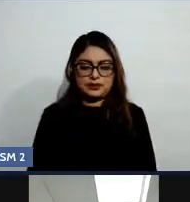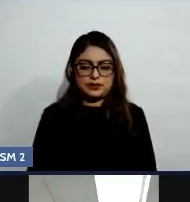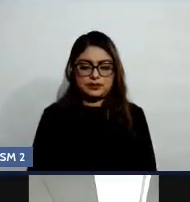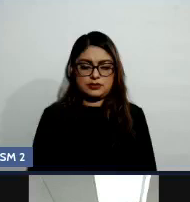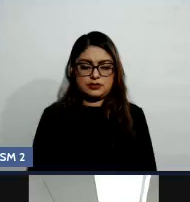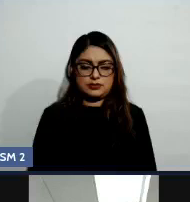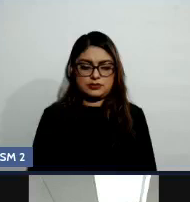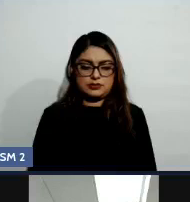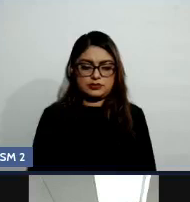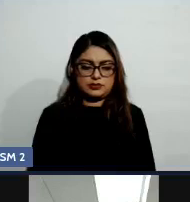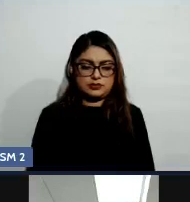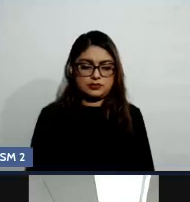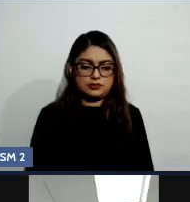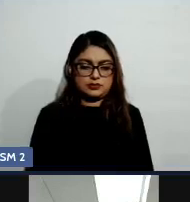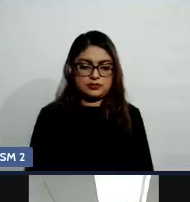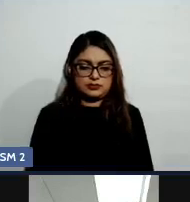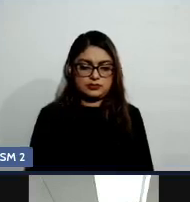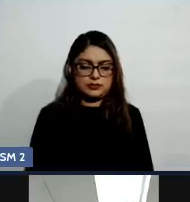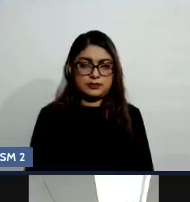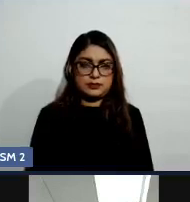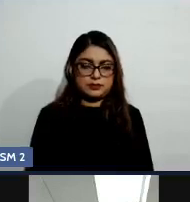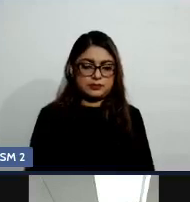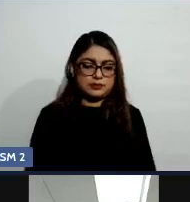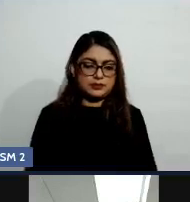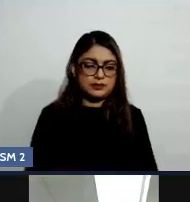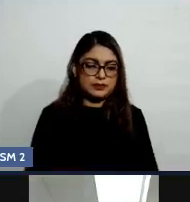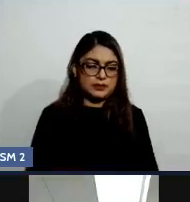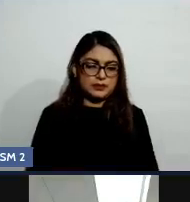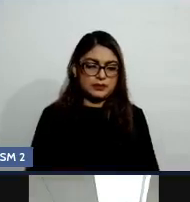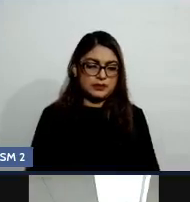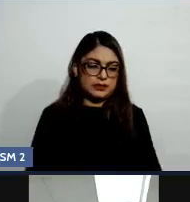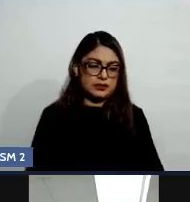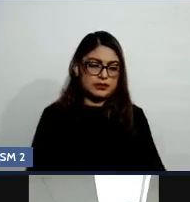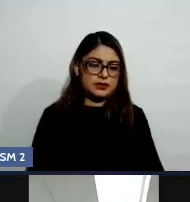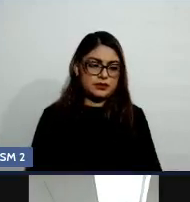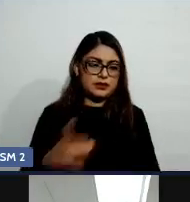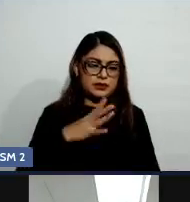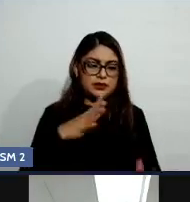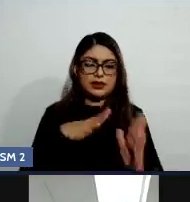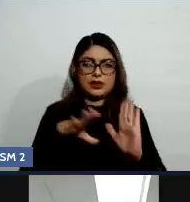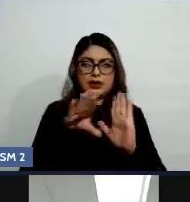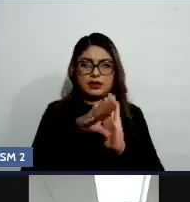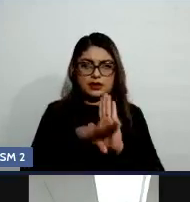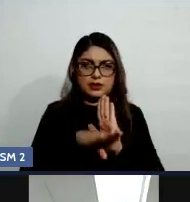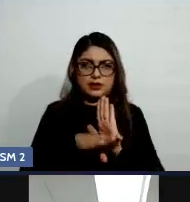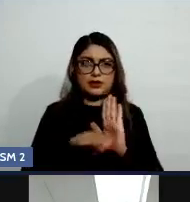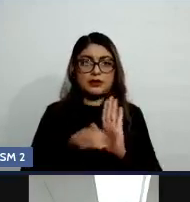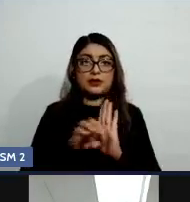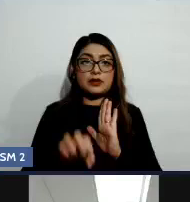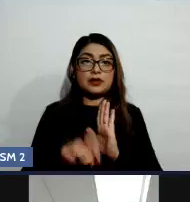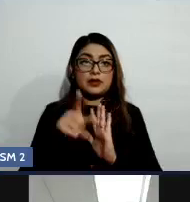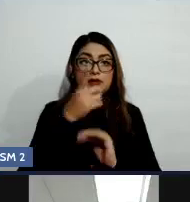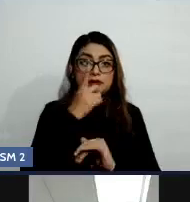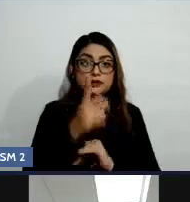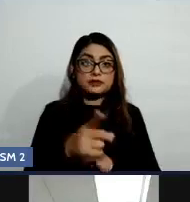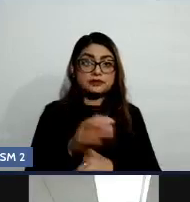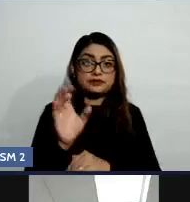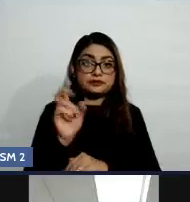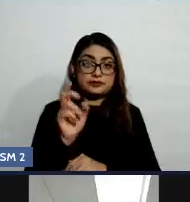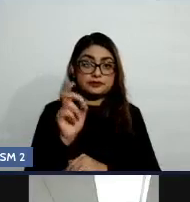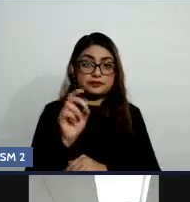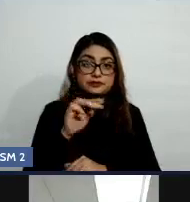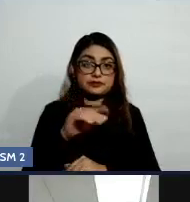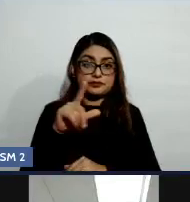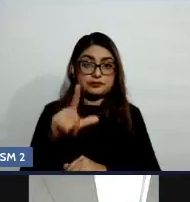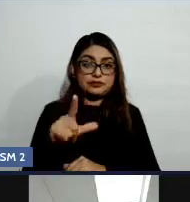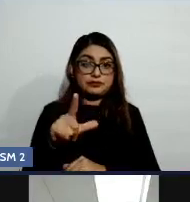Aquí están las medidas, ¿no? Un trago estándar es una bebida que contiene 12 gramos de alcohol, cualquier tipo de bebida. Y